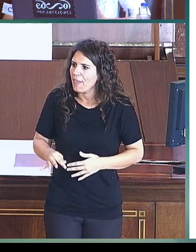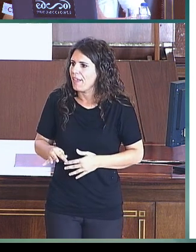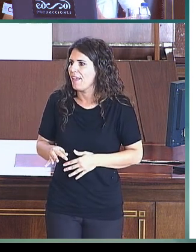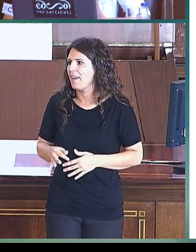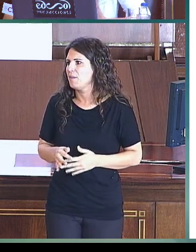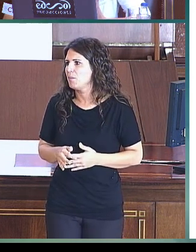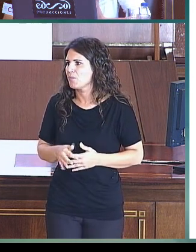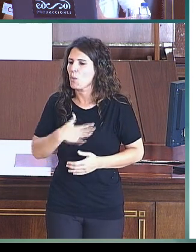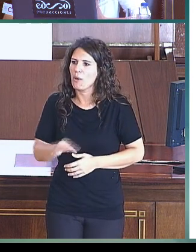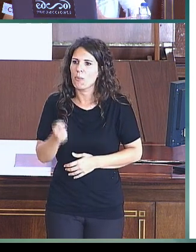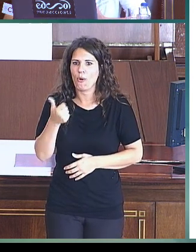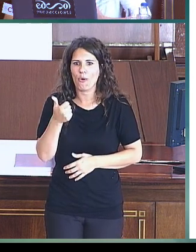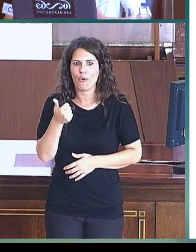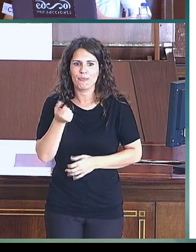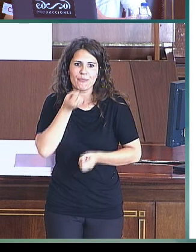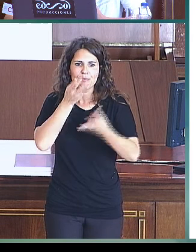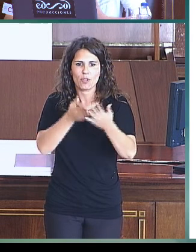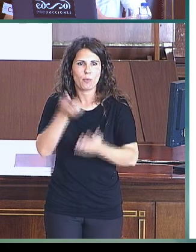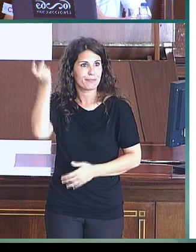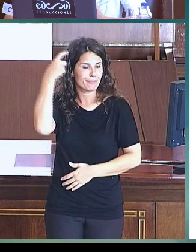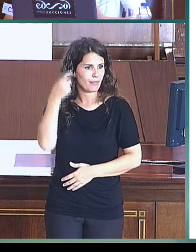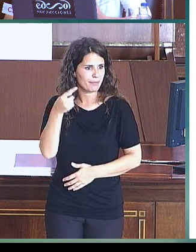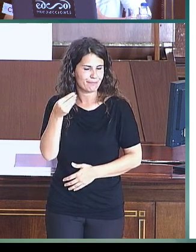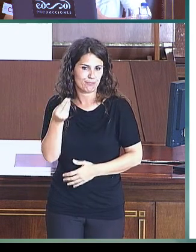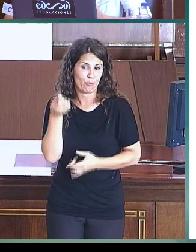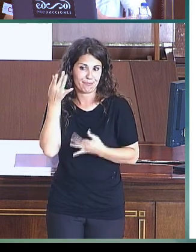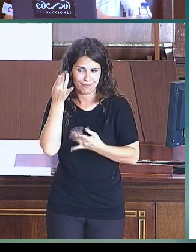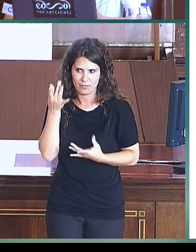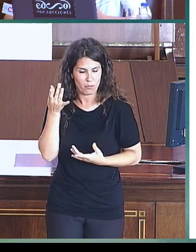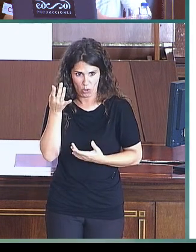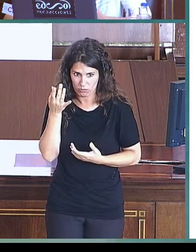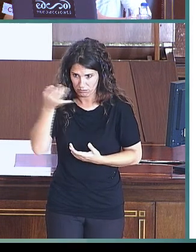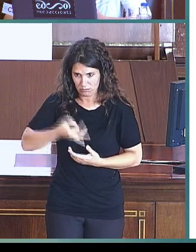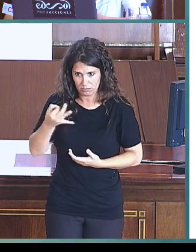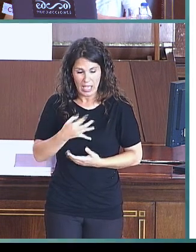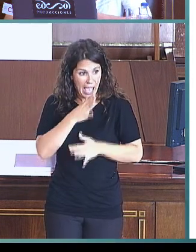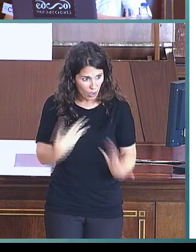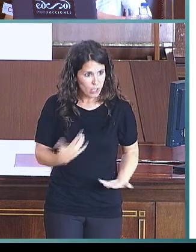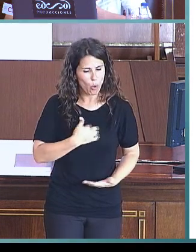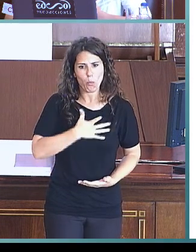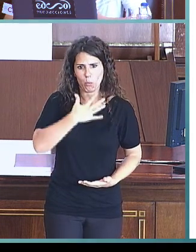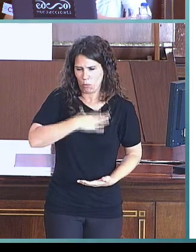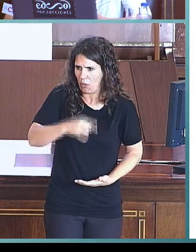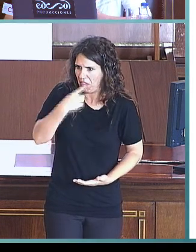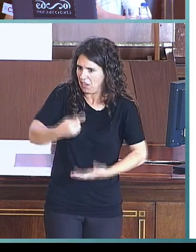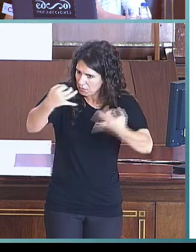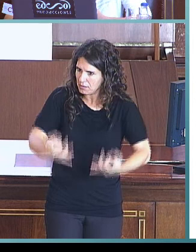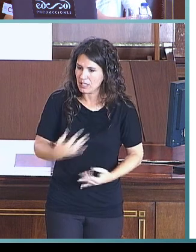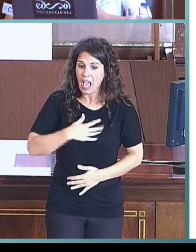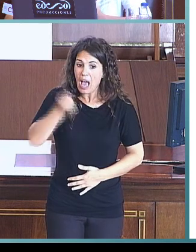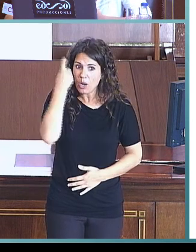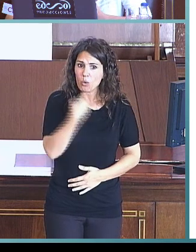un poco bobo, ¿no?, decirlo, pero, desde luego, lo que sí que encontramos y podemos afirmar ahora es que nuestros alumnos